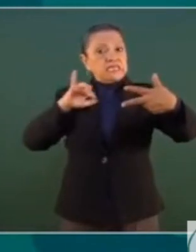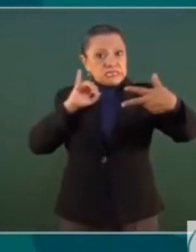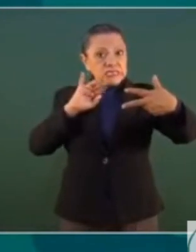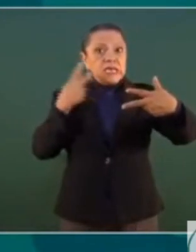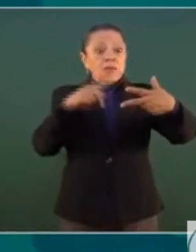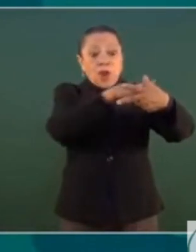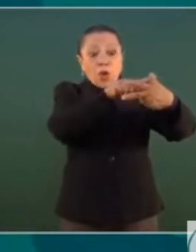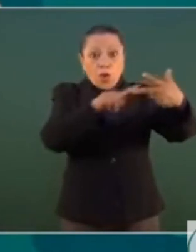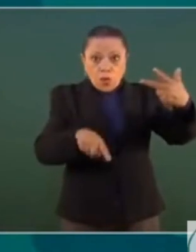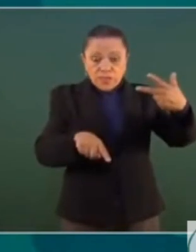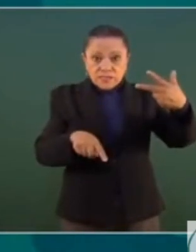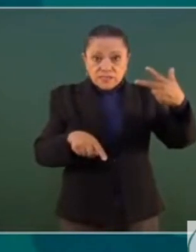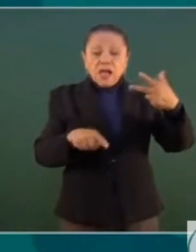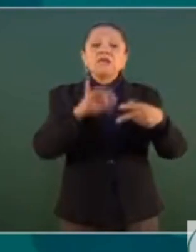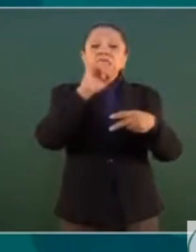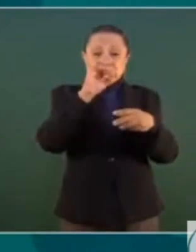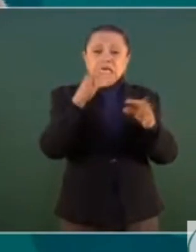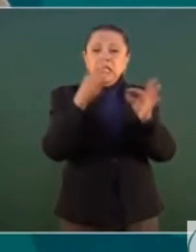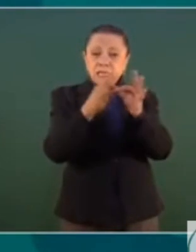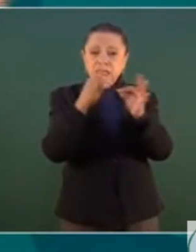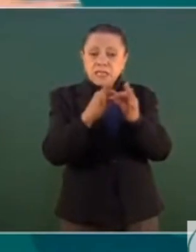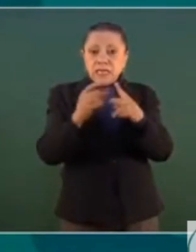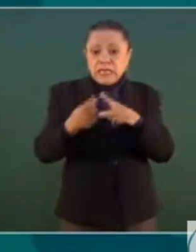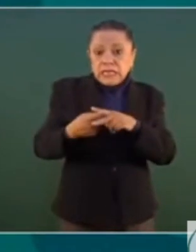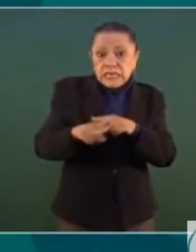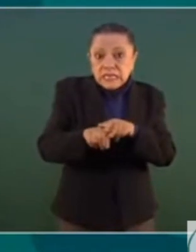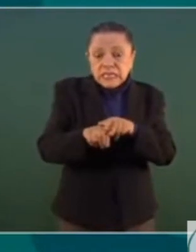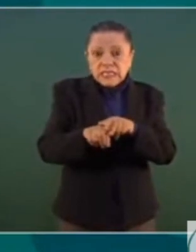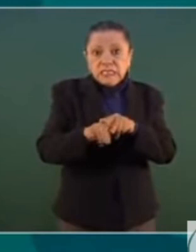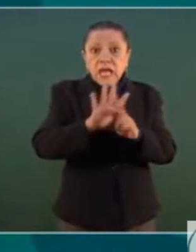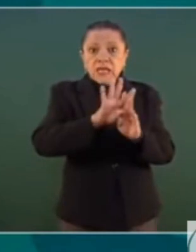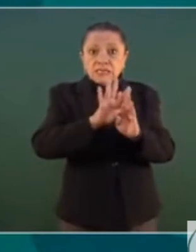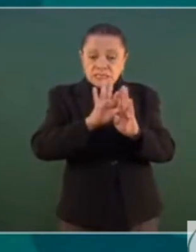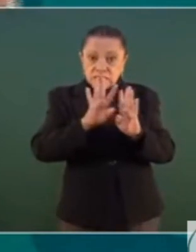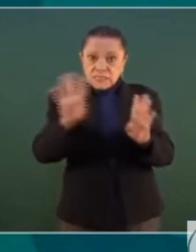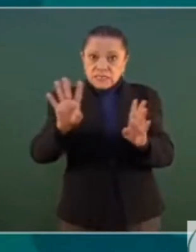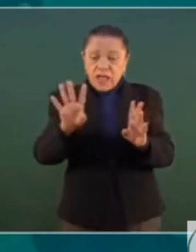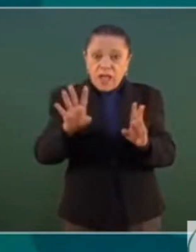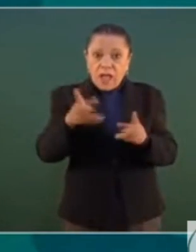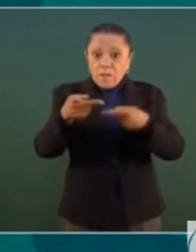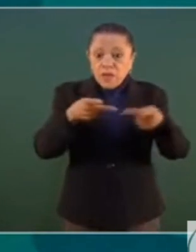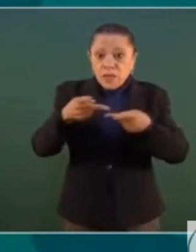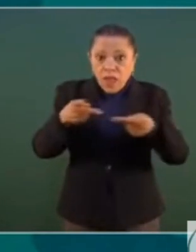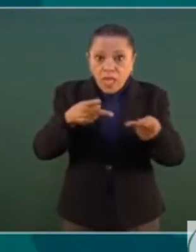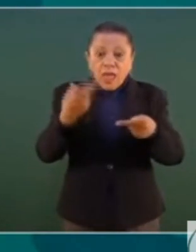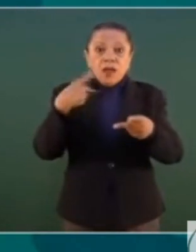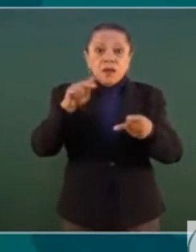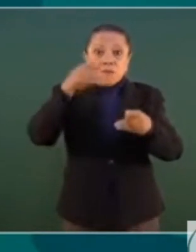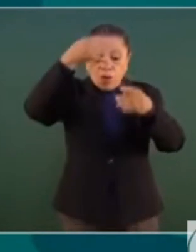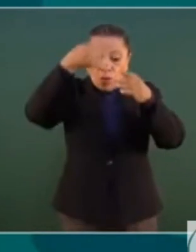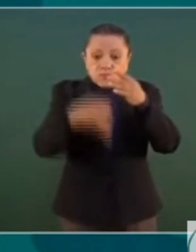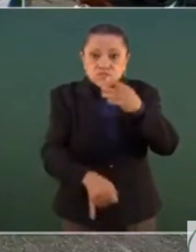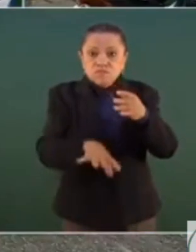ellas acreditan que iniciaron el proceso de exploración y están por iniciar el de explotación, pues se mantendrían las